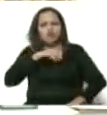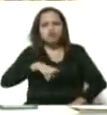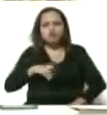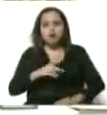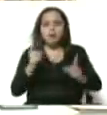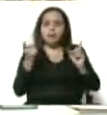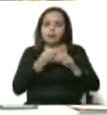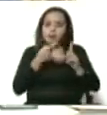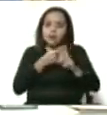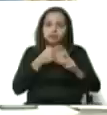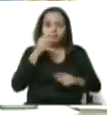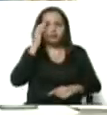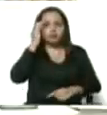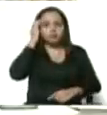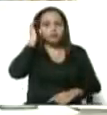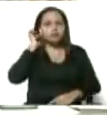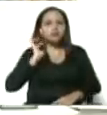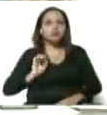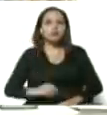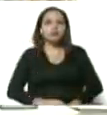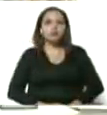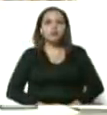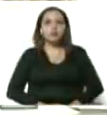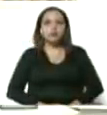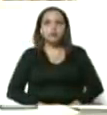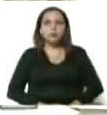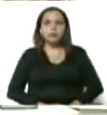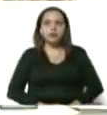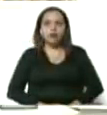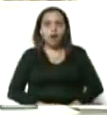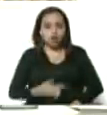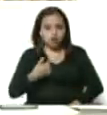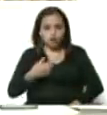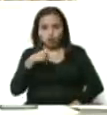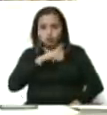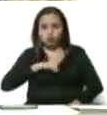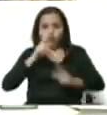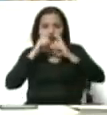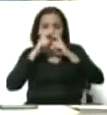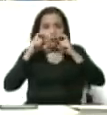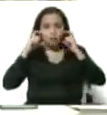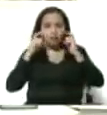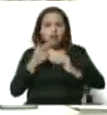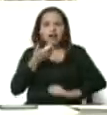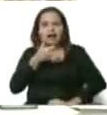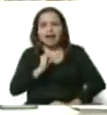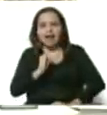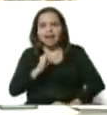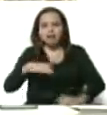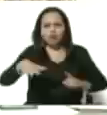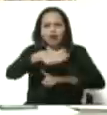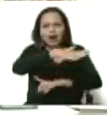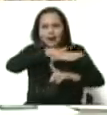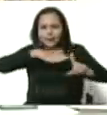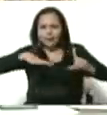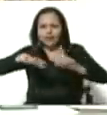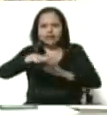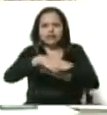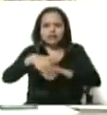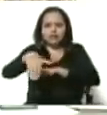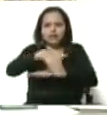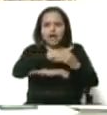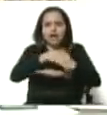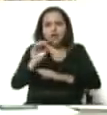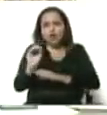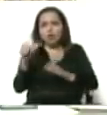Primero, yo me pongo el tapabocas cuando estoy en ambientes de calle